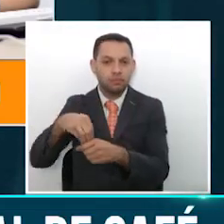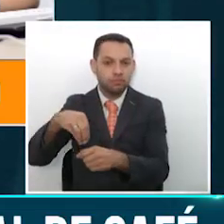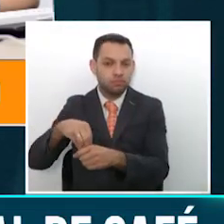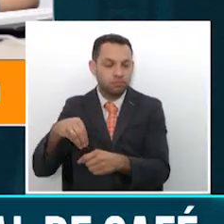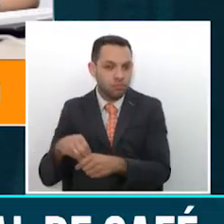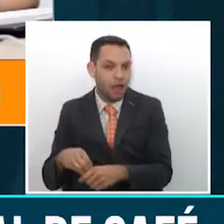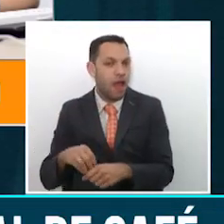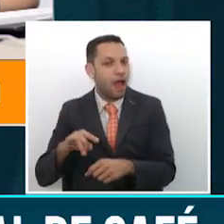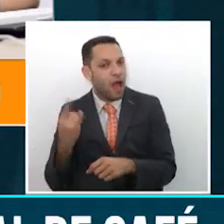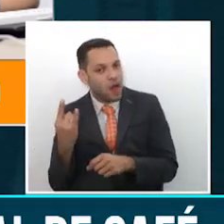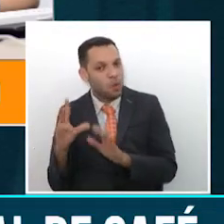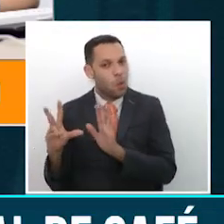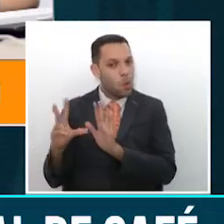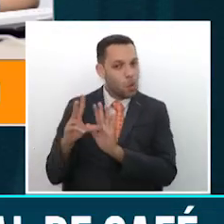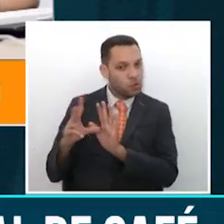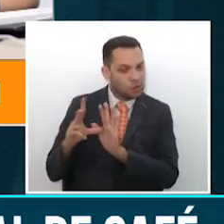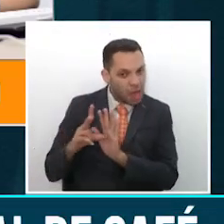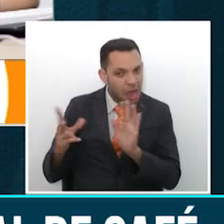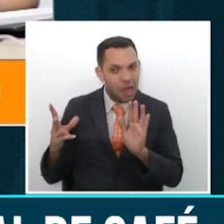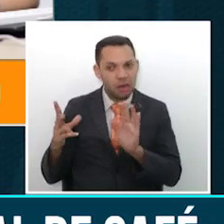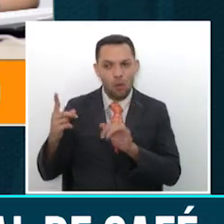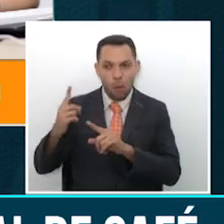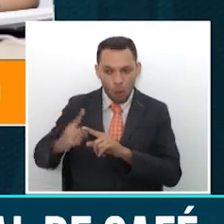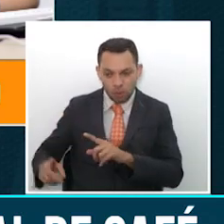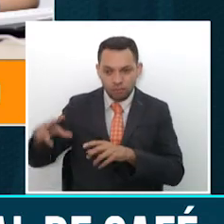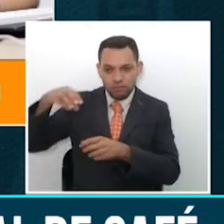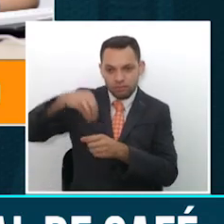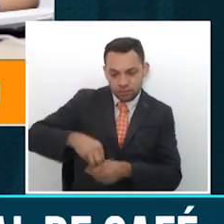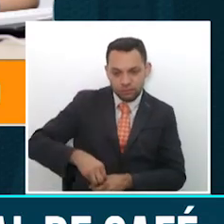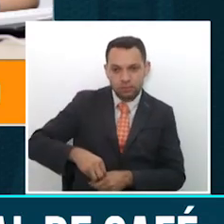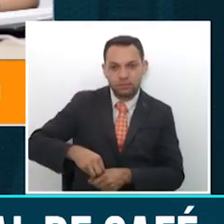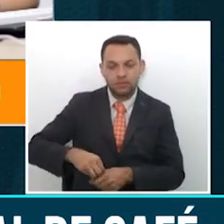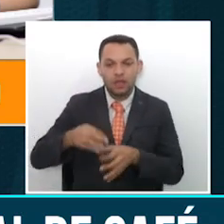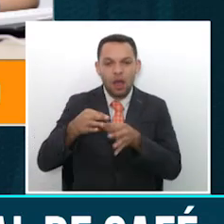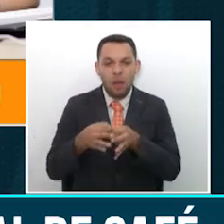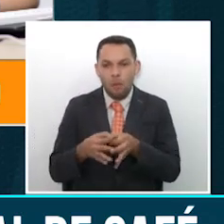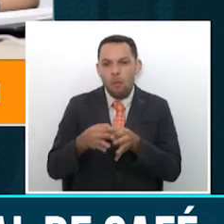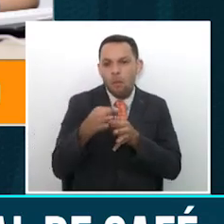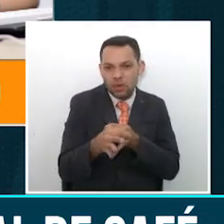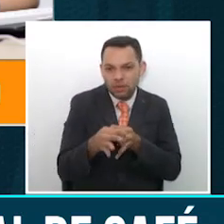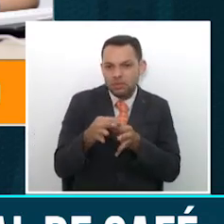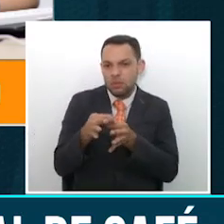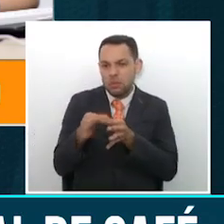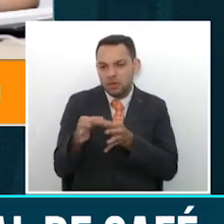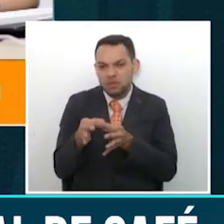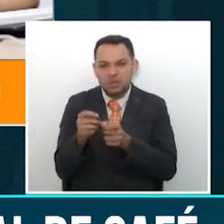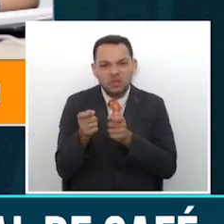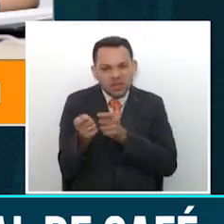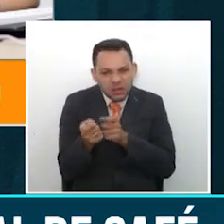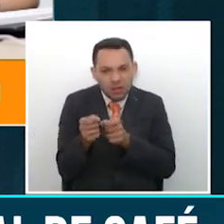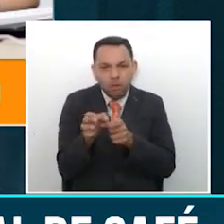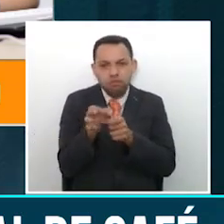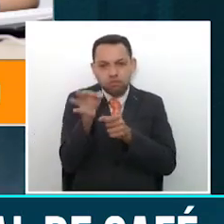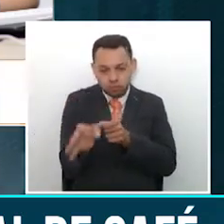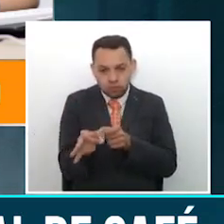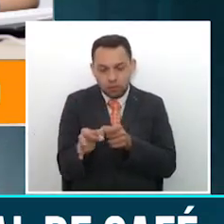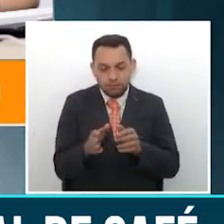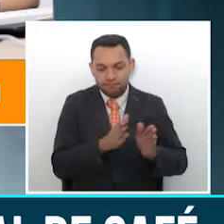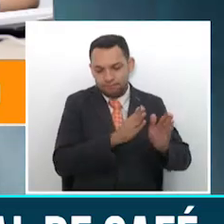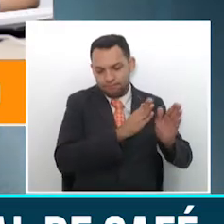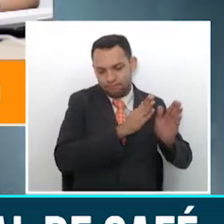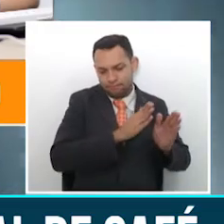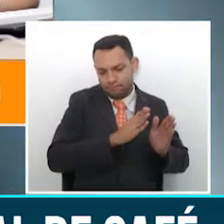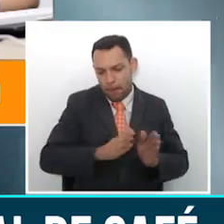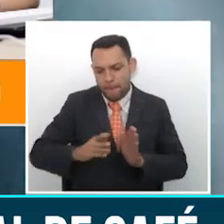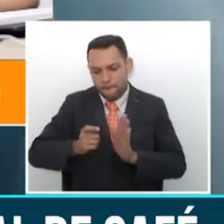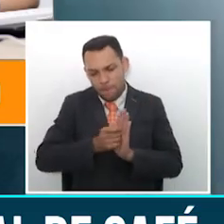probablemente en el Valle de Risaralda, que quede aquí distante a los municipios del occidente y de donde con un protocolo muy específico,